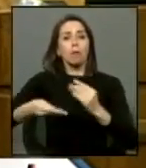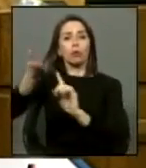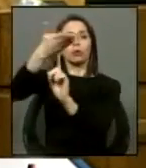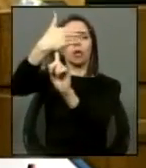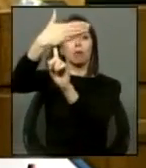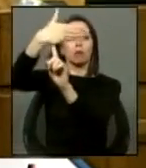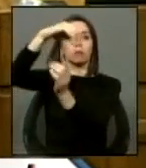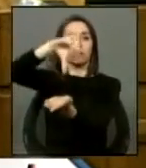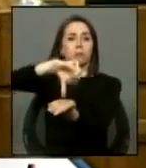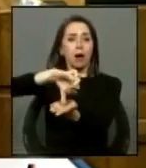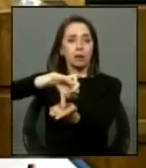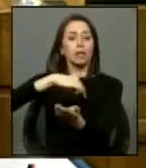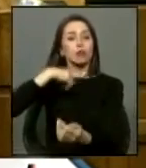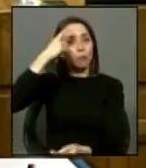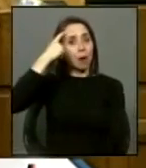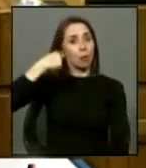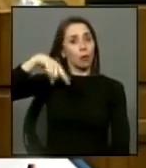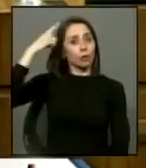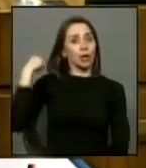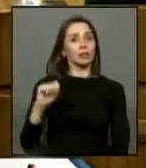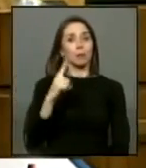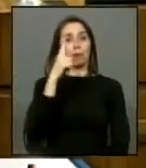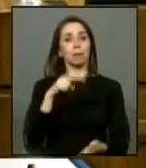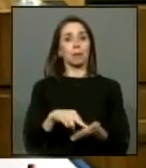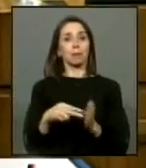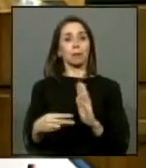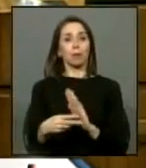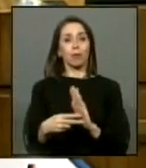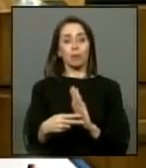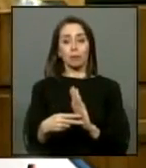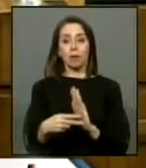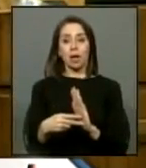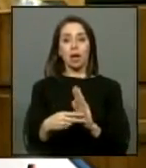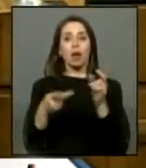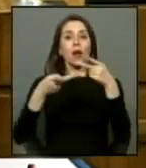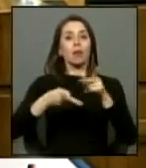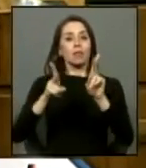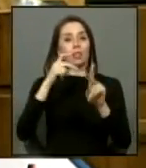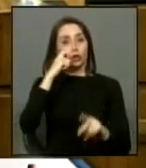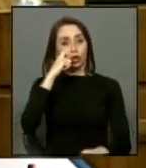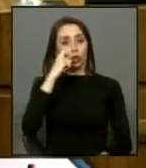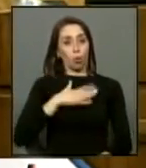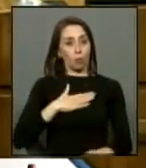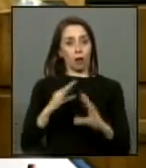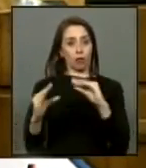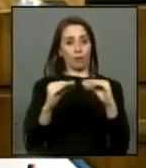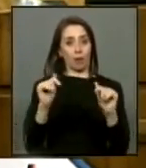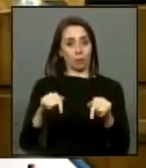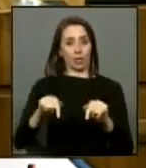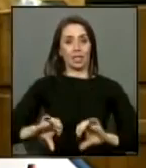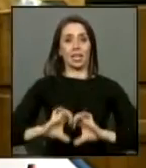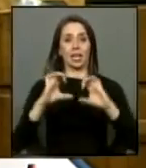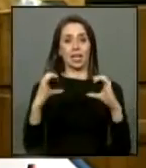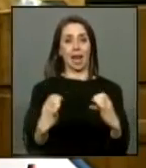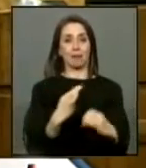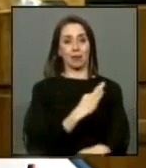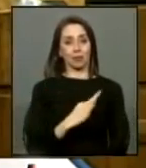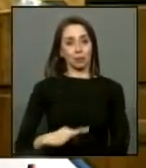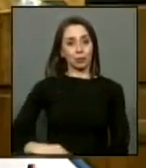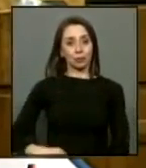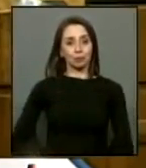me acuerdo cuando se trató el primer problema de los derechos humanos aquí en la cámara diputados